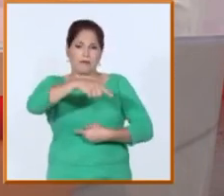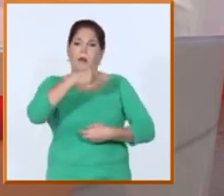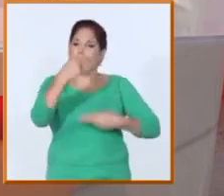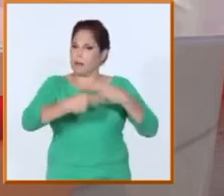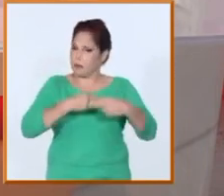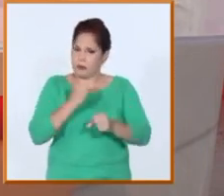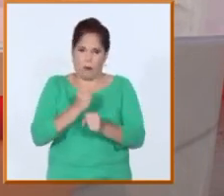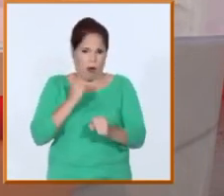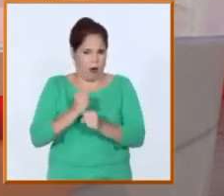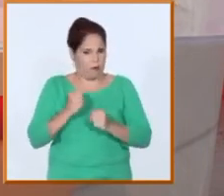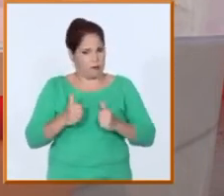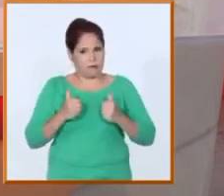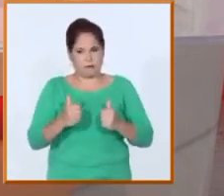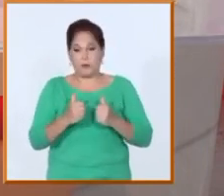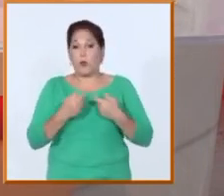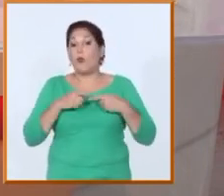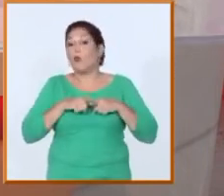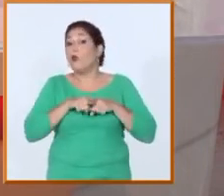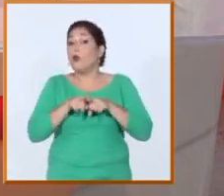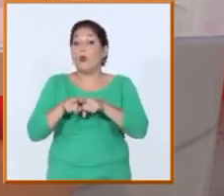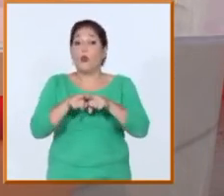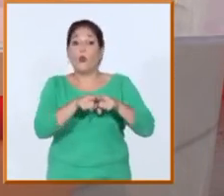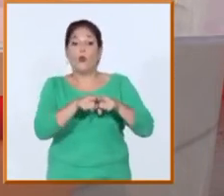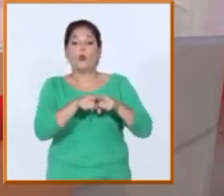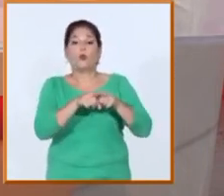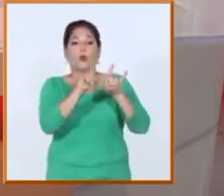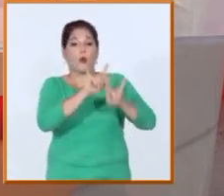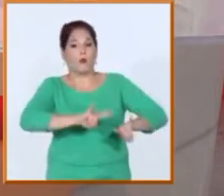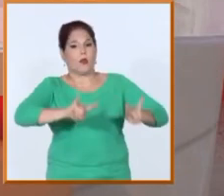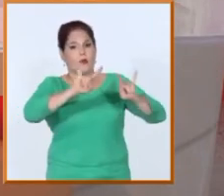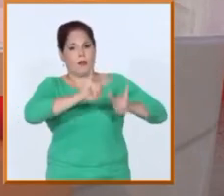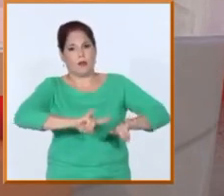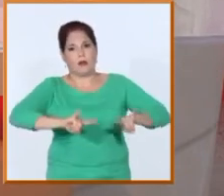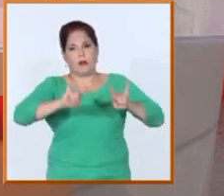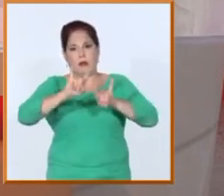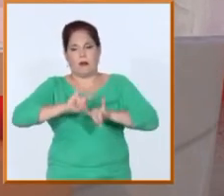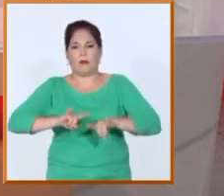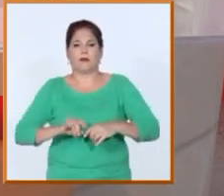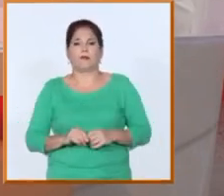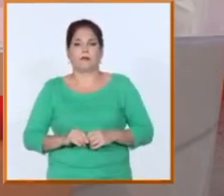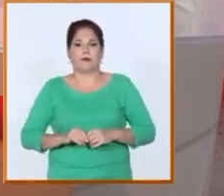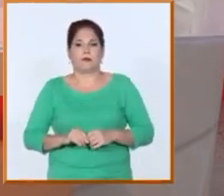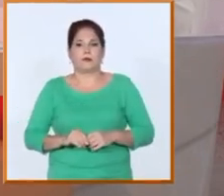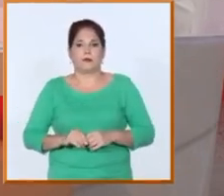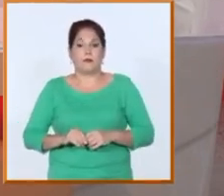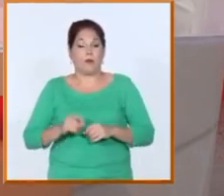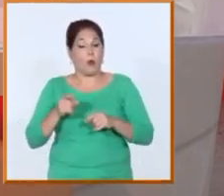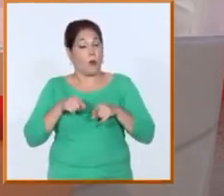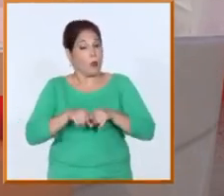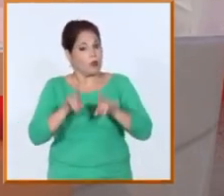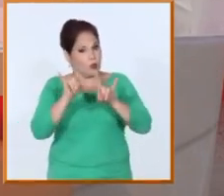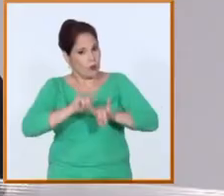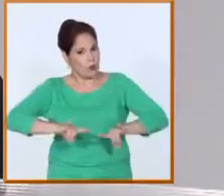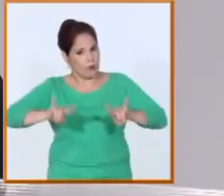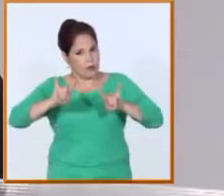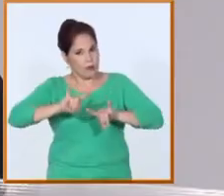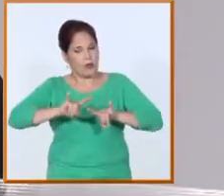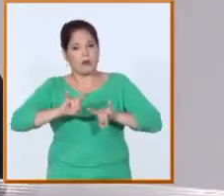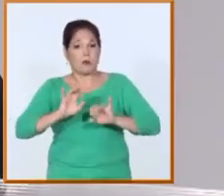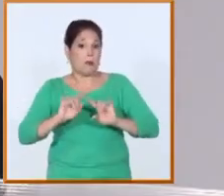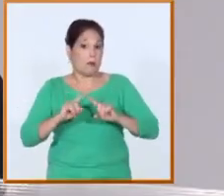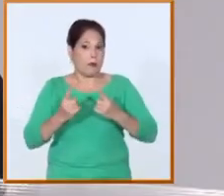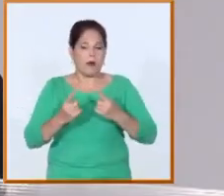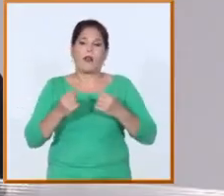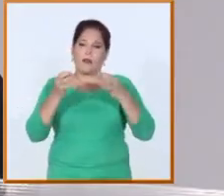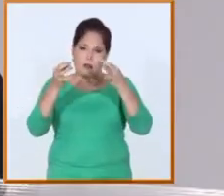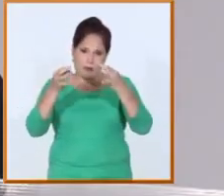que esté a nuestro alcance, con el acompañamiento de la comunidad universitaria, sin la cual tampoco estaríamos en este punto, por supuesto, por honrar esa